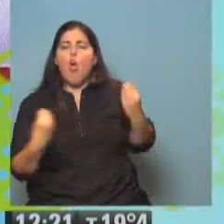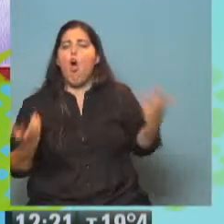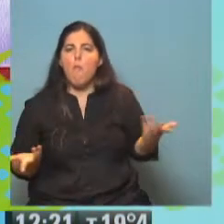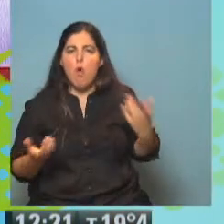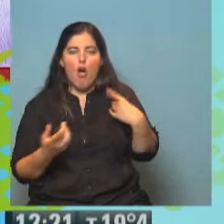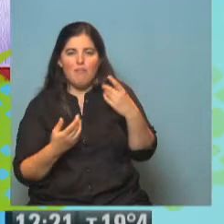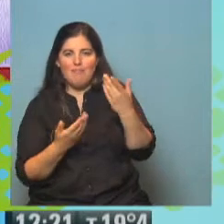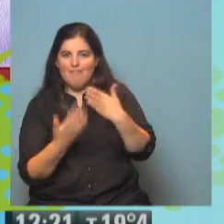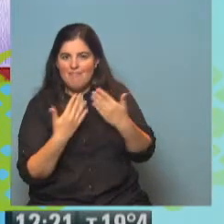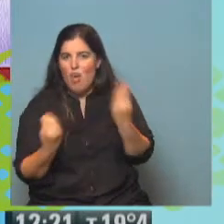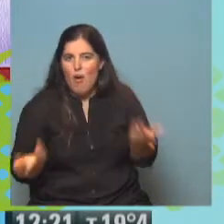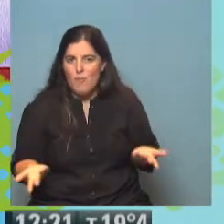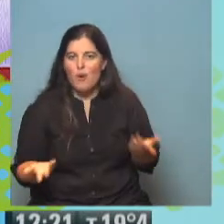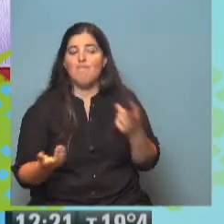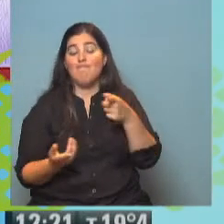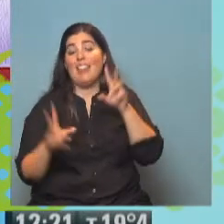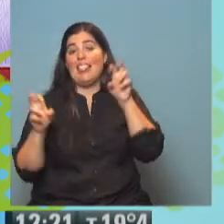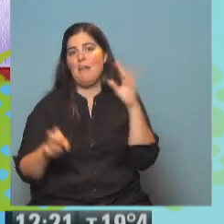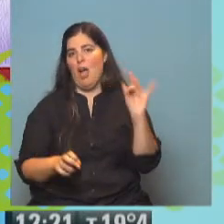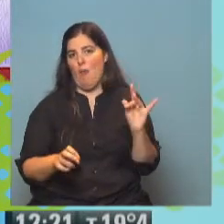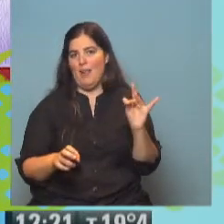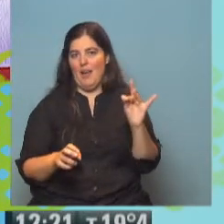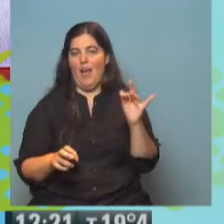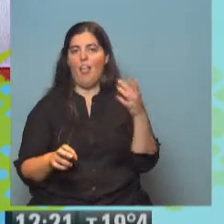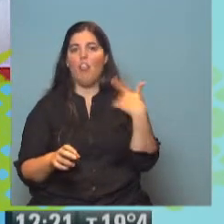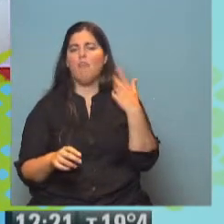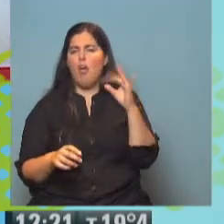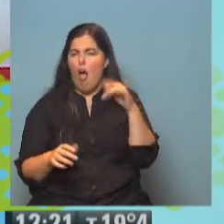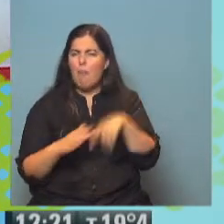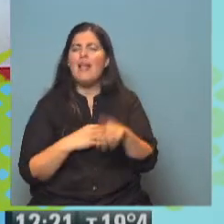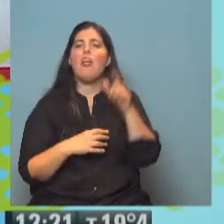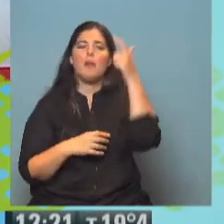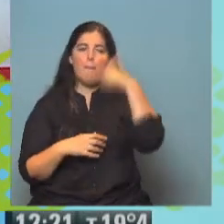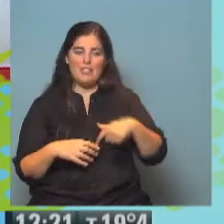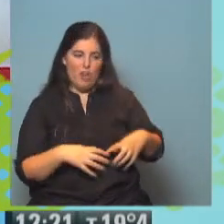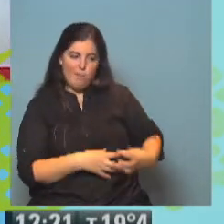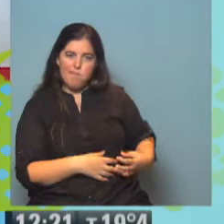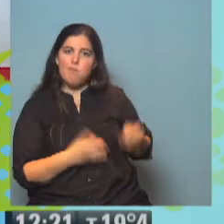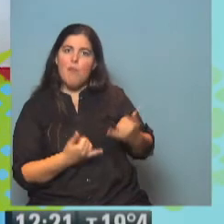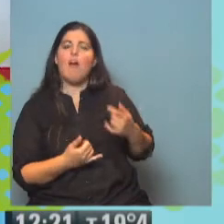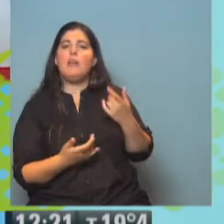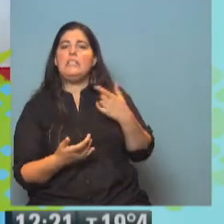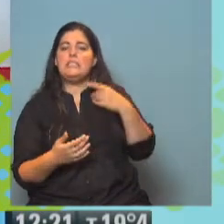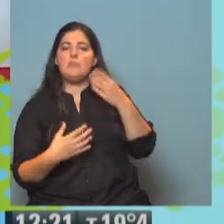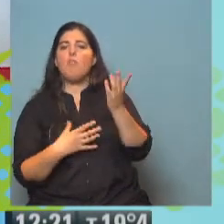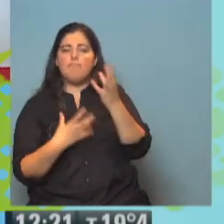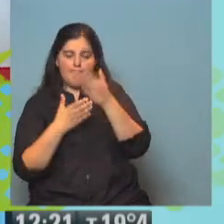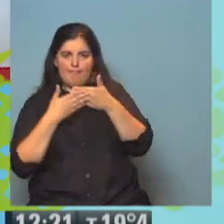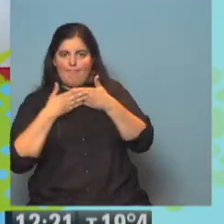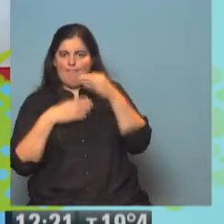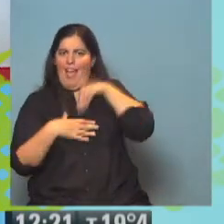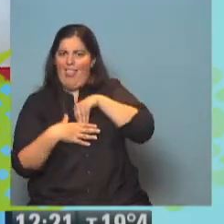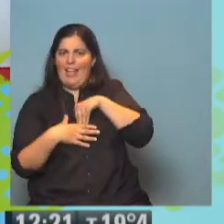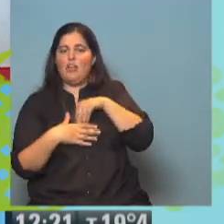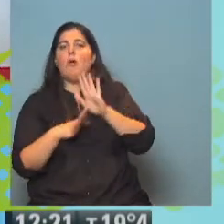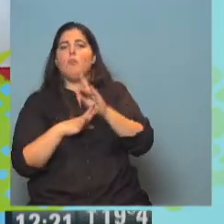es el tema complicado. Es el tema complicado porque el ostomizado se mete para adentro, se autodiscrimina y